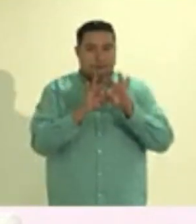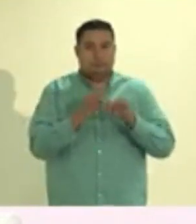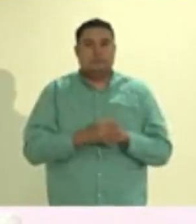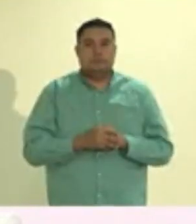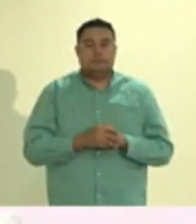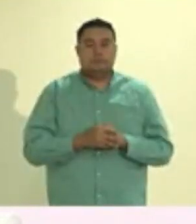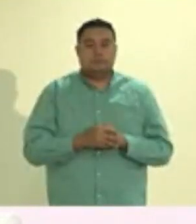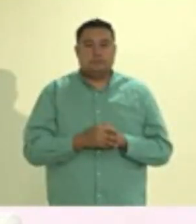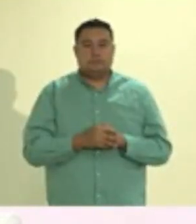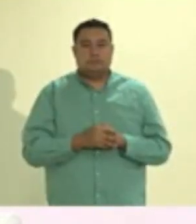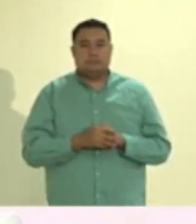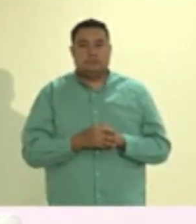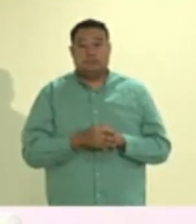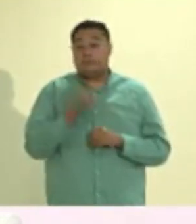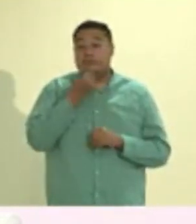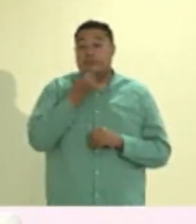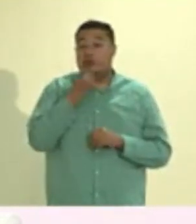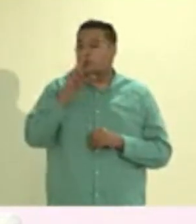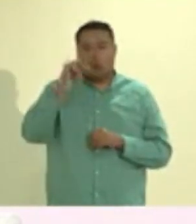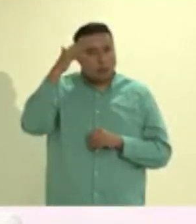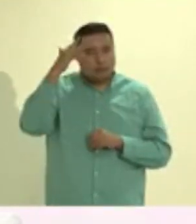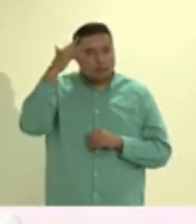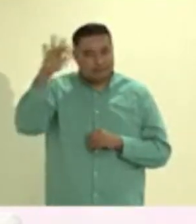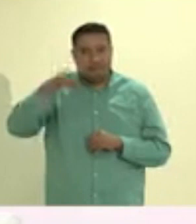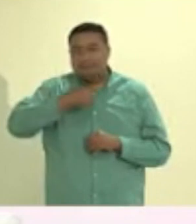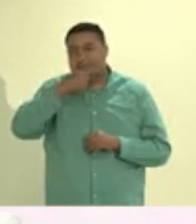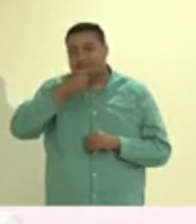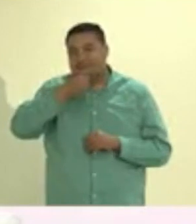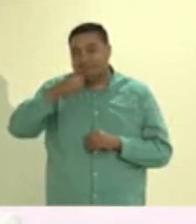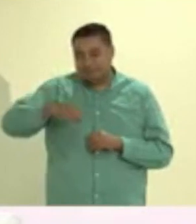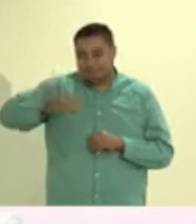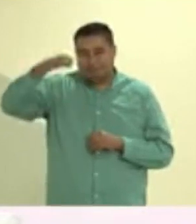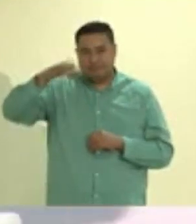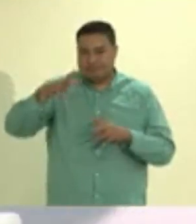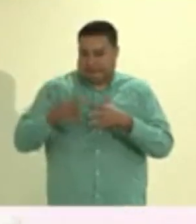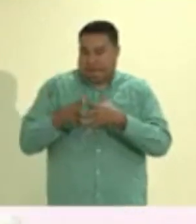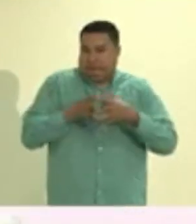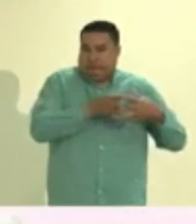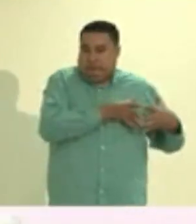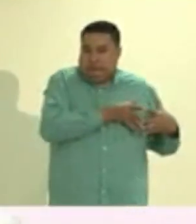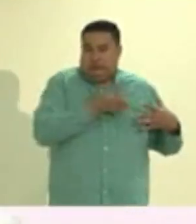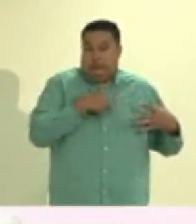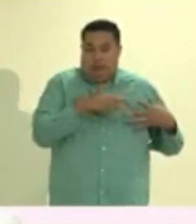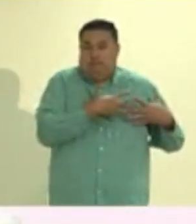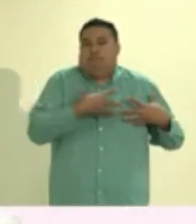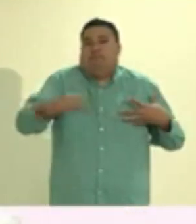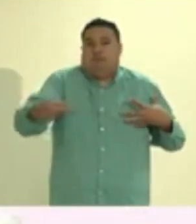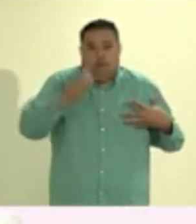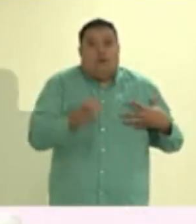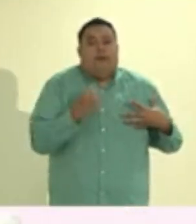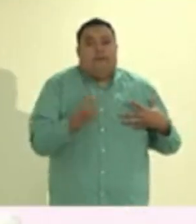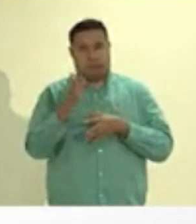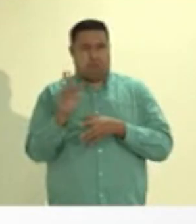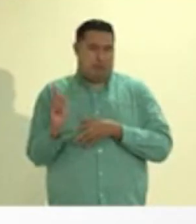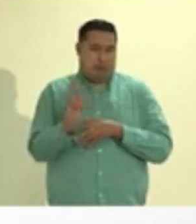alejar a los pequeños de los adultos mayores, sobre todo que son nuestros grupos de mayor riesgo y todos aquellos que cumplan con algún otro